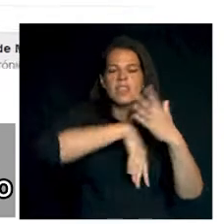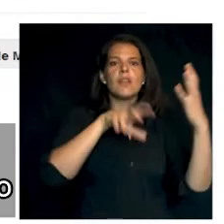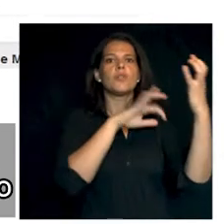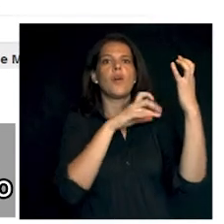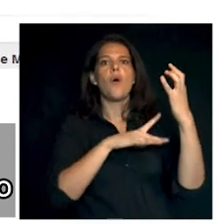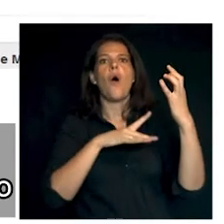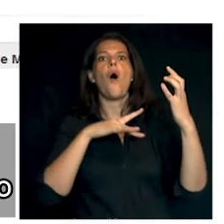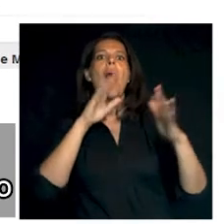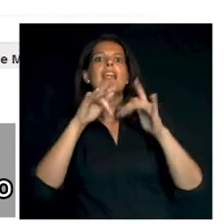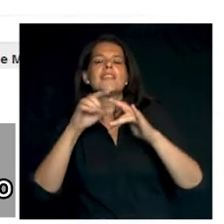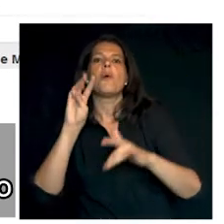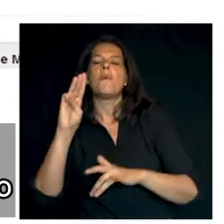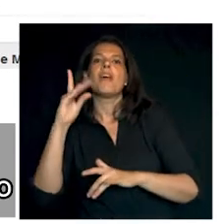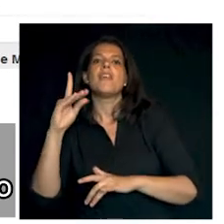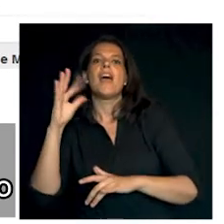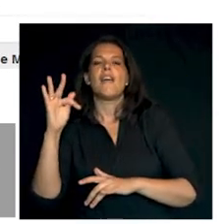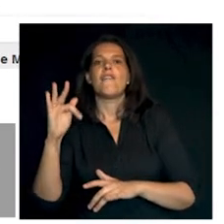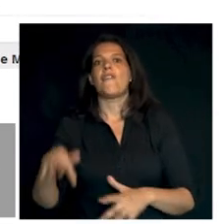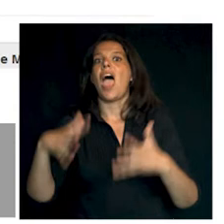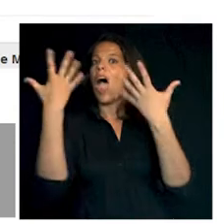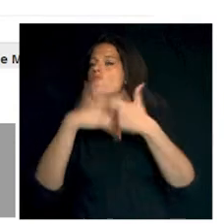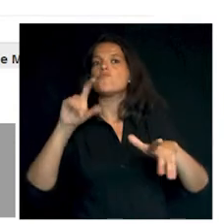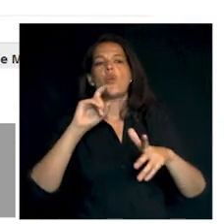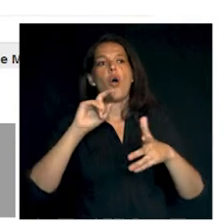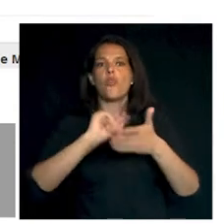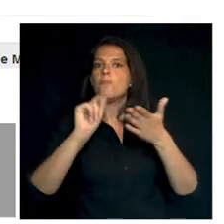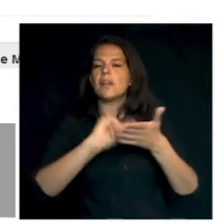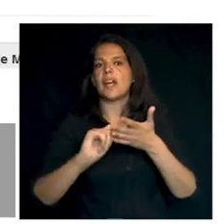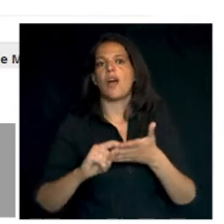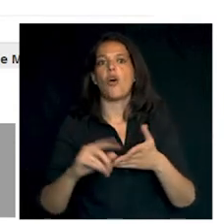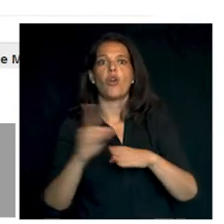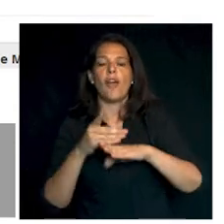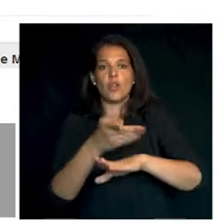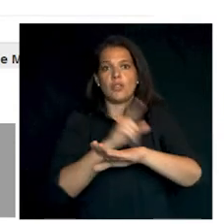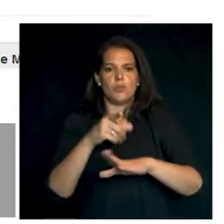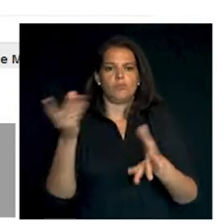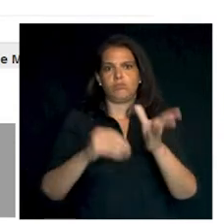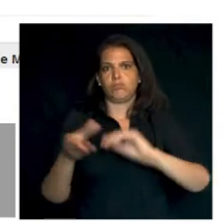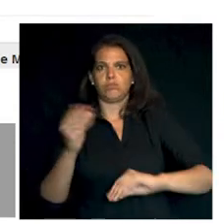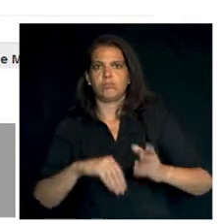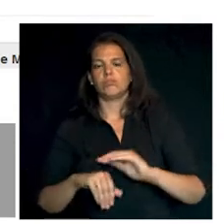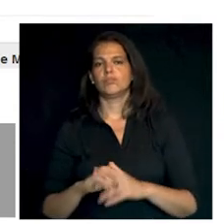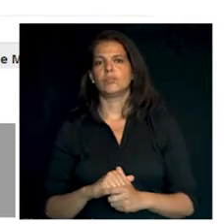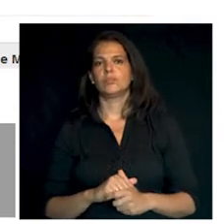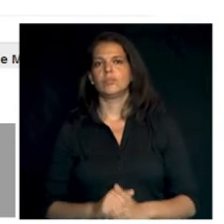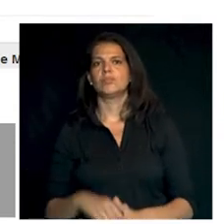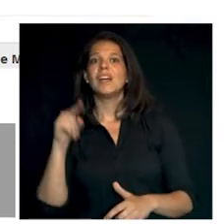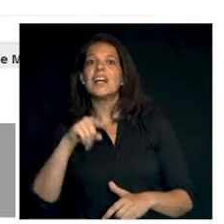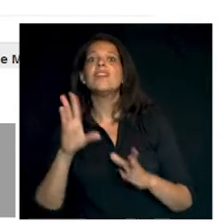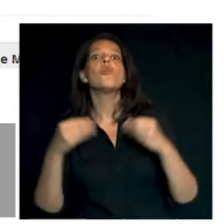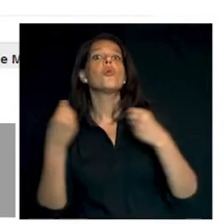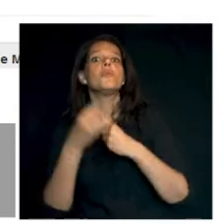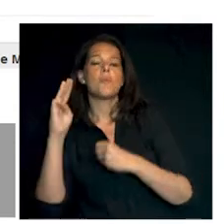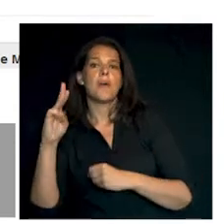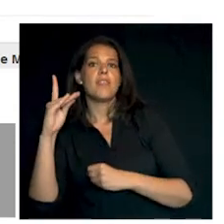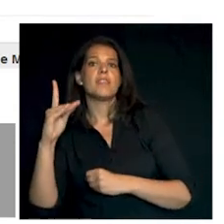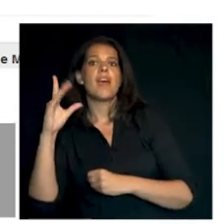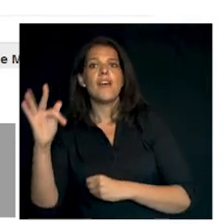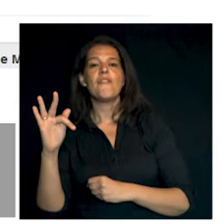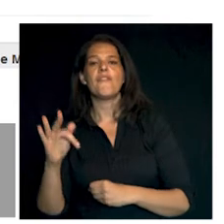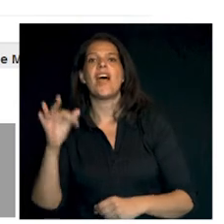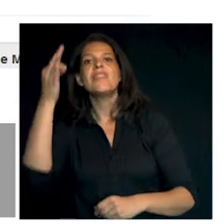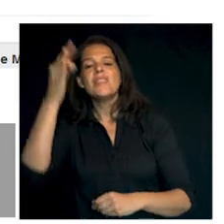ordenador un archivo PDF autocompletado con los datos que has ingresado previamente. Este documento PDF